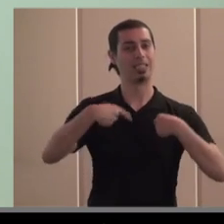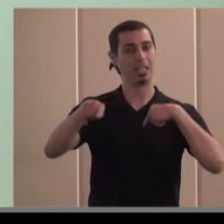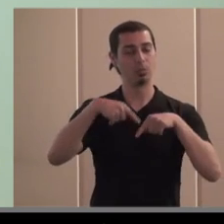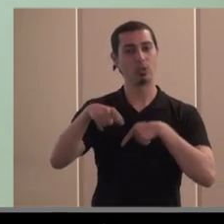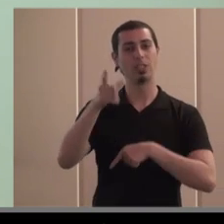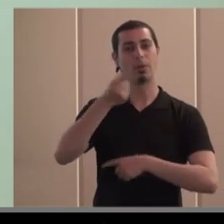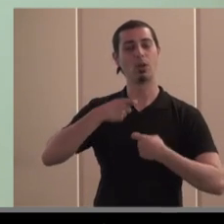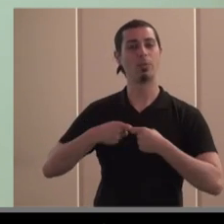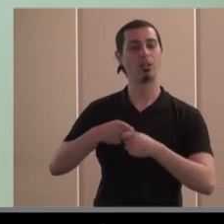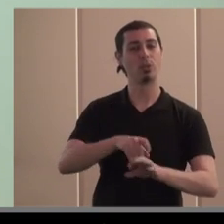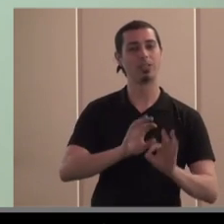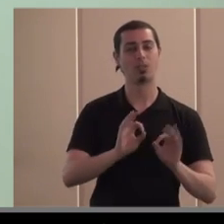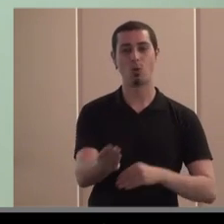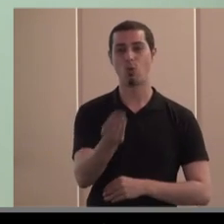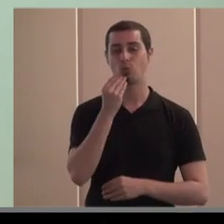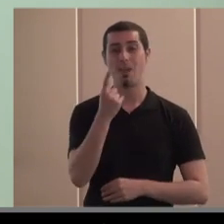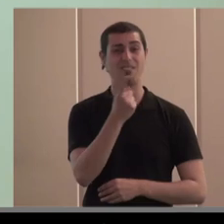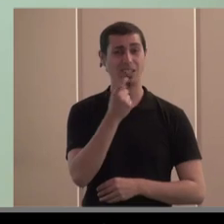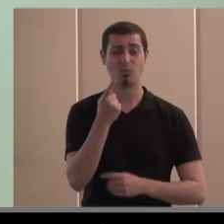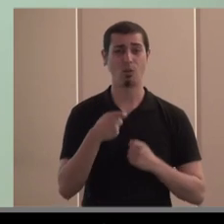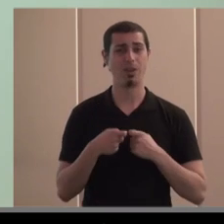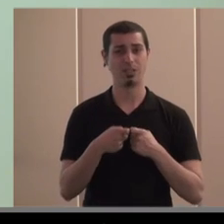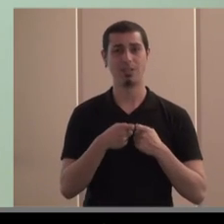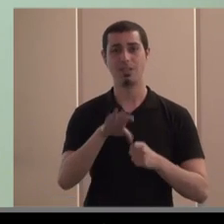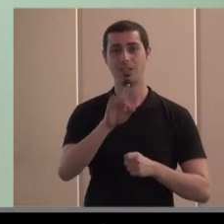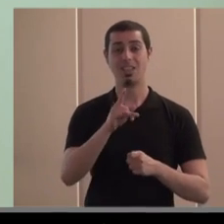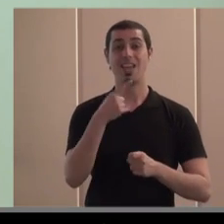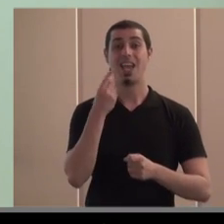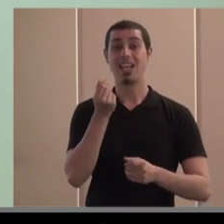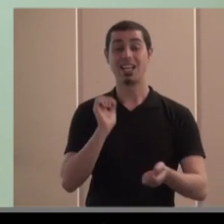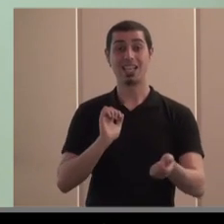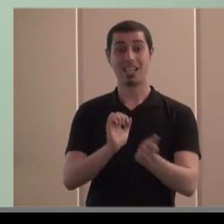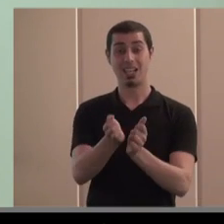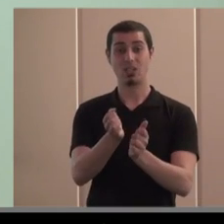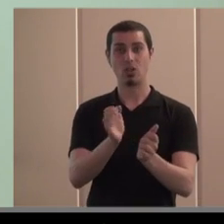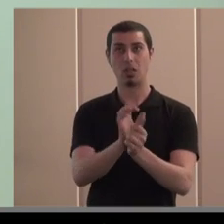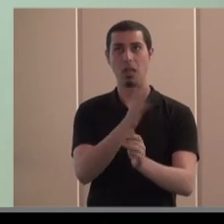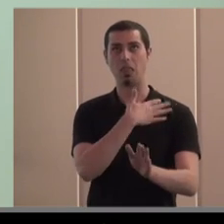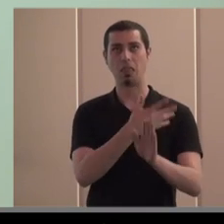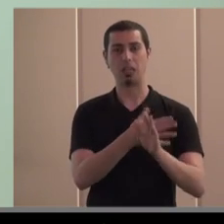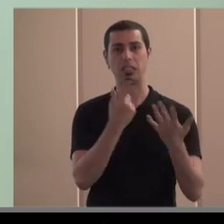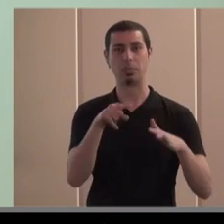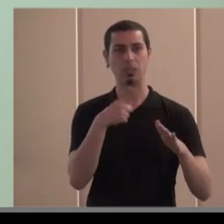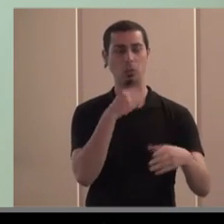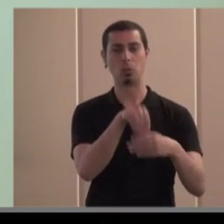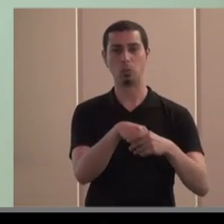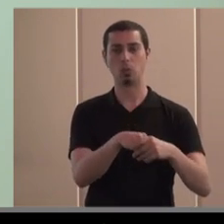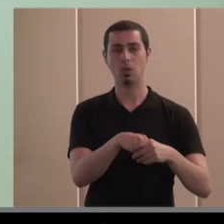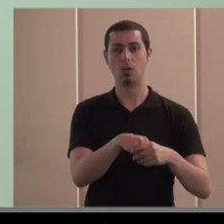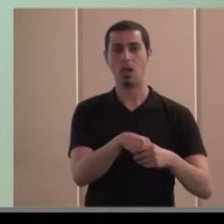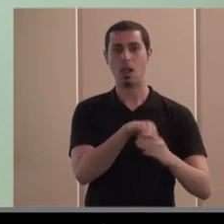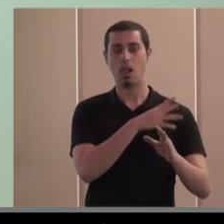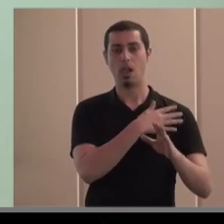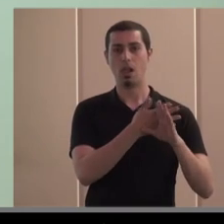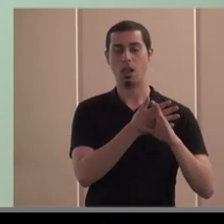cooperativas de consumo faltan las cooperativas de crédito que estaban hasta hace seis meses integradas esto es la